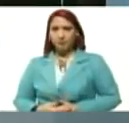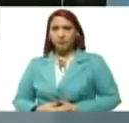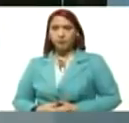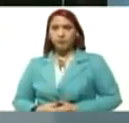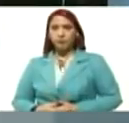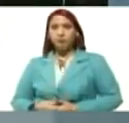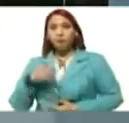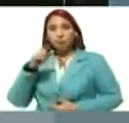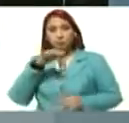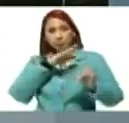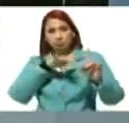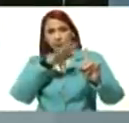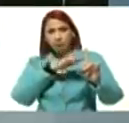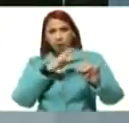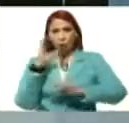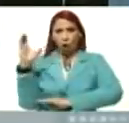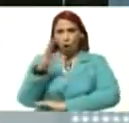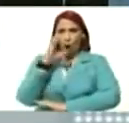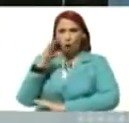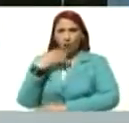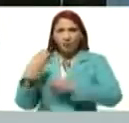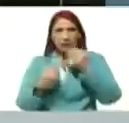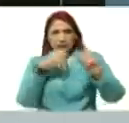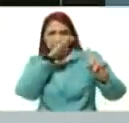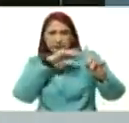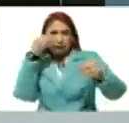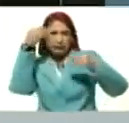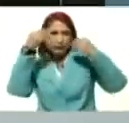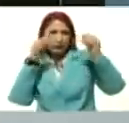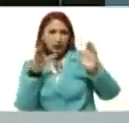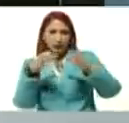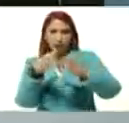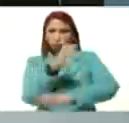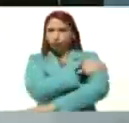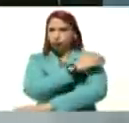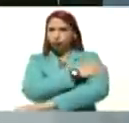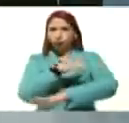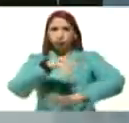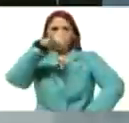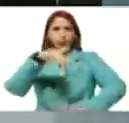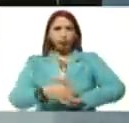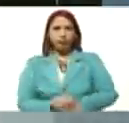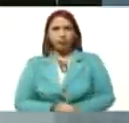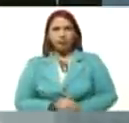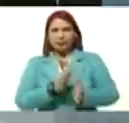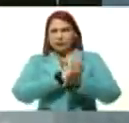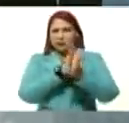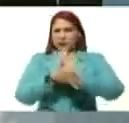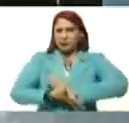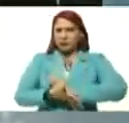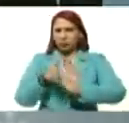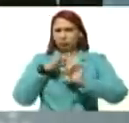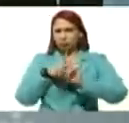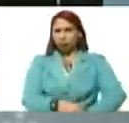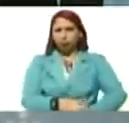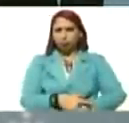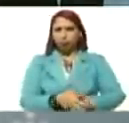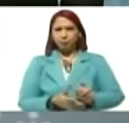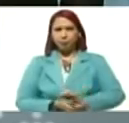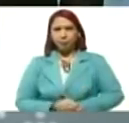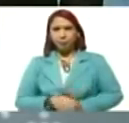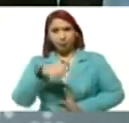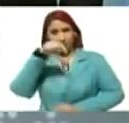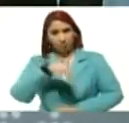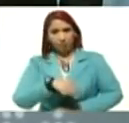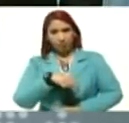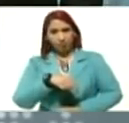la conspiración, desde Colombia, desde los sectores extremistas, derrotados, aquí, de